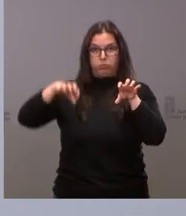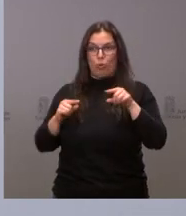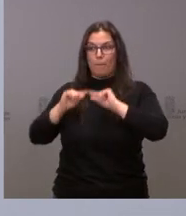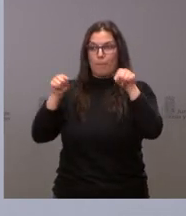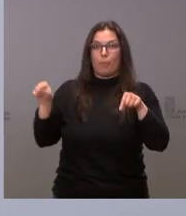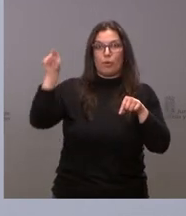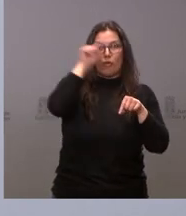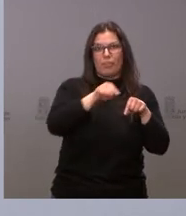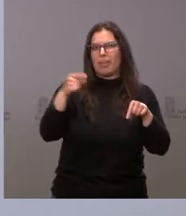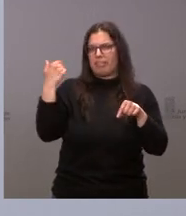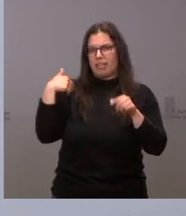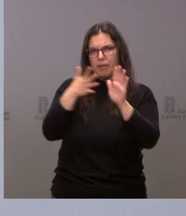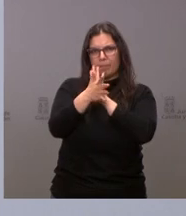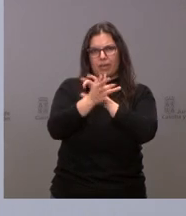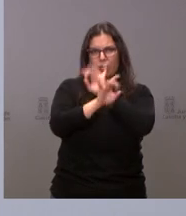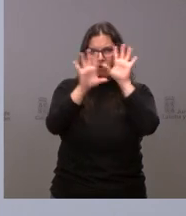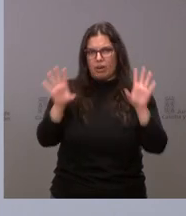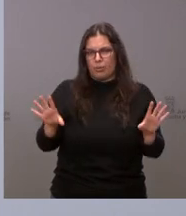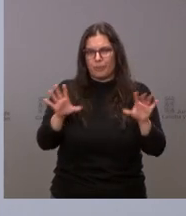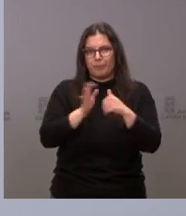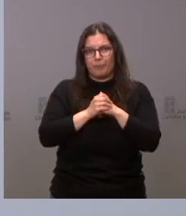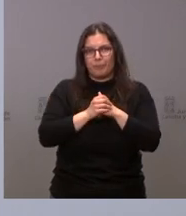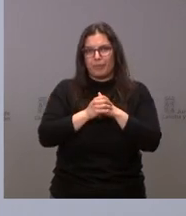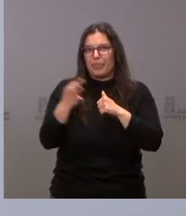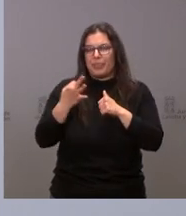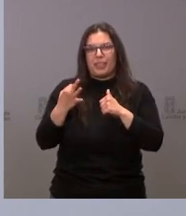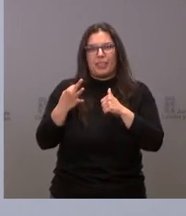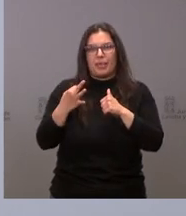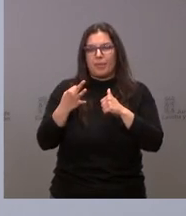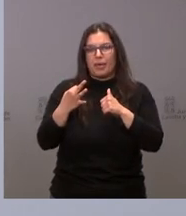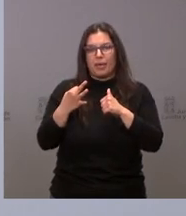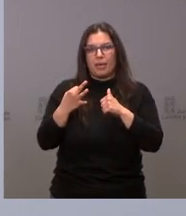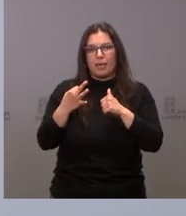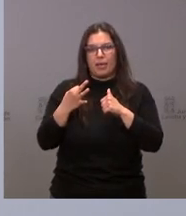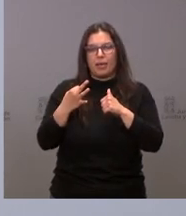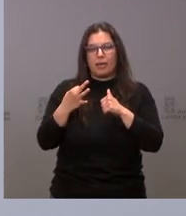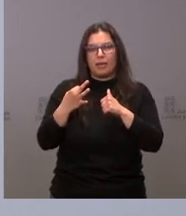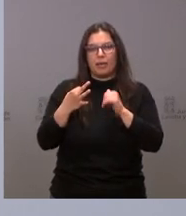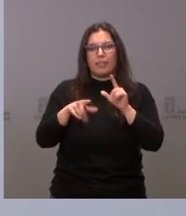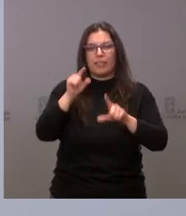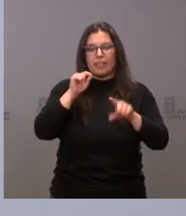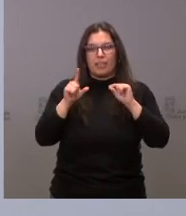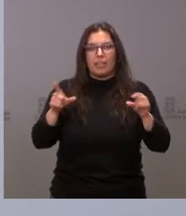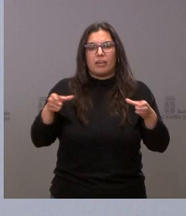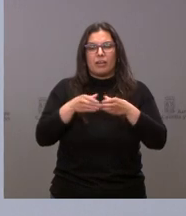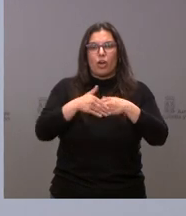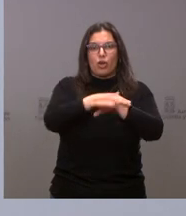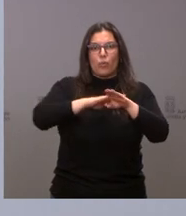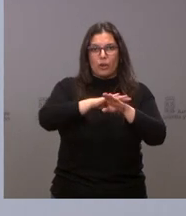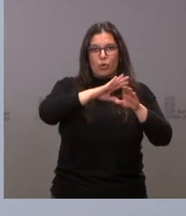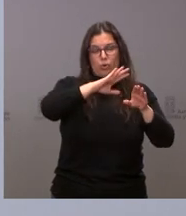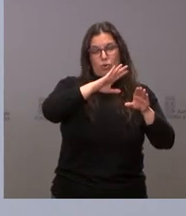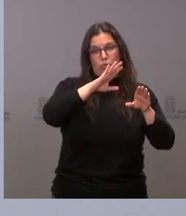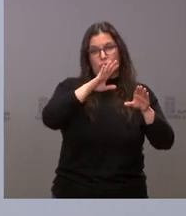quedado meridianamente claro las tiene que adoptar el gobierno de la Junta de Castilla y León y se